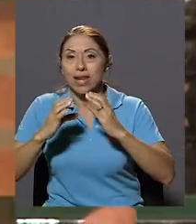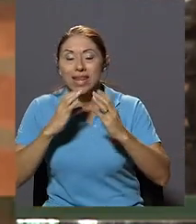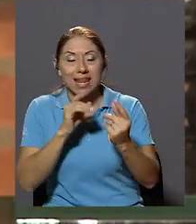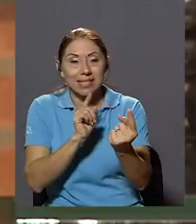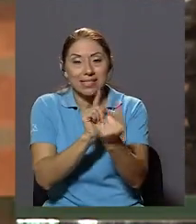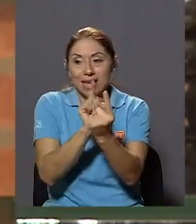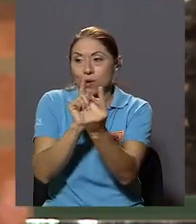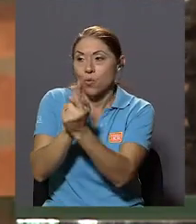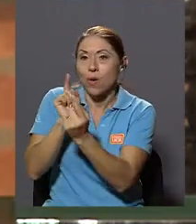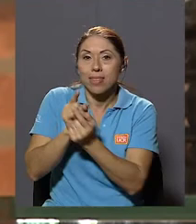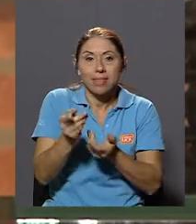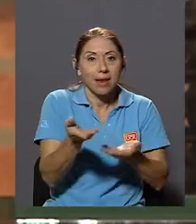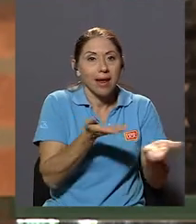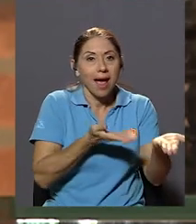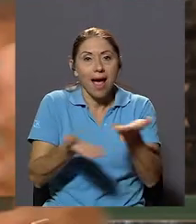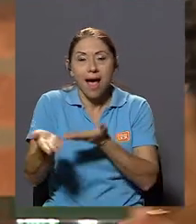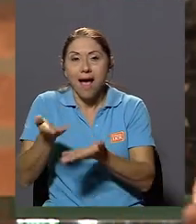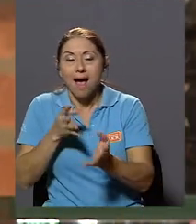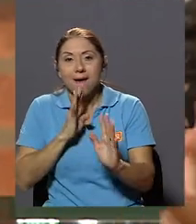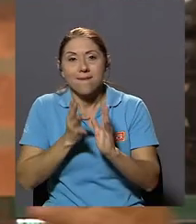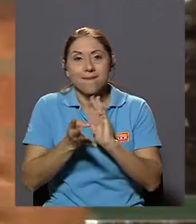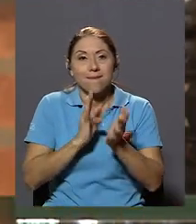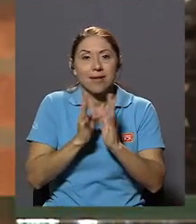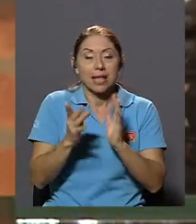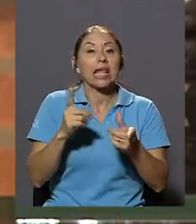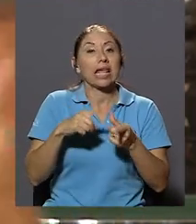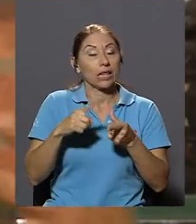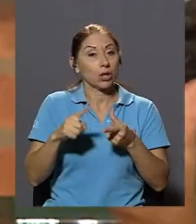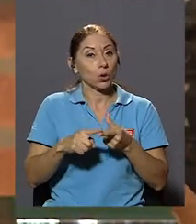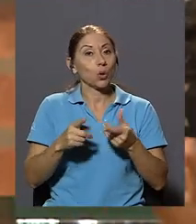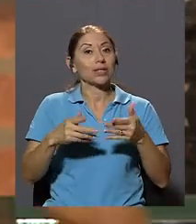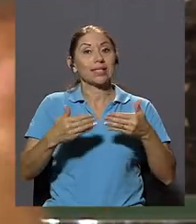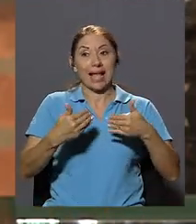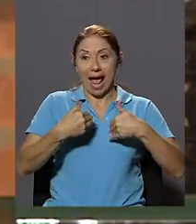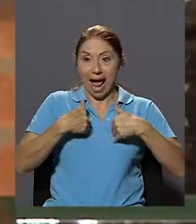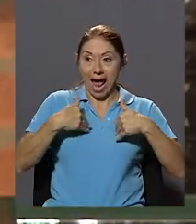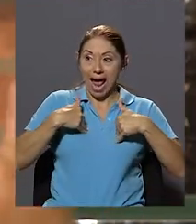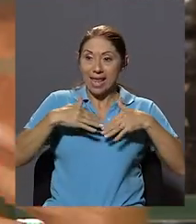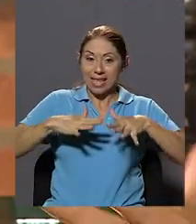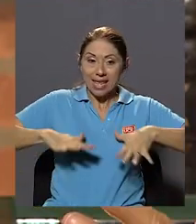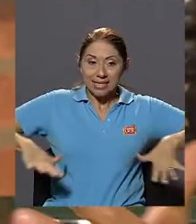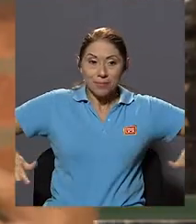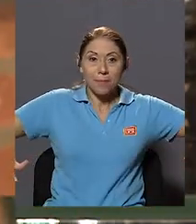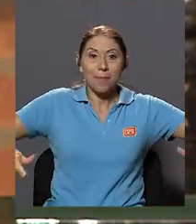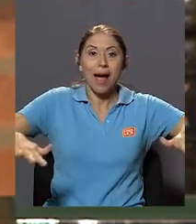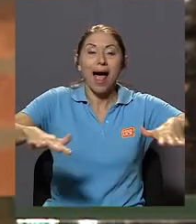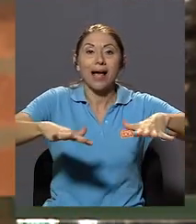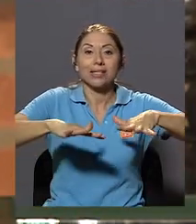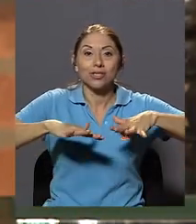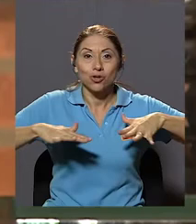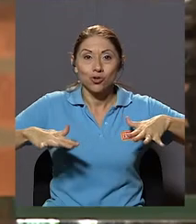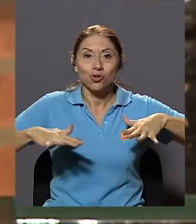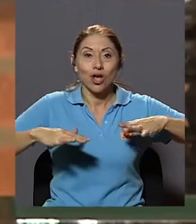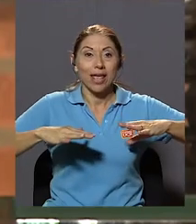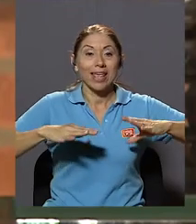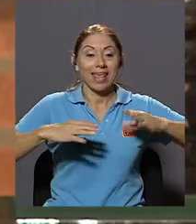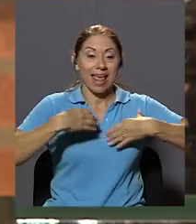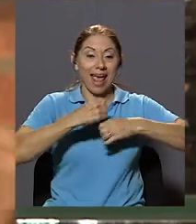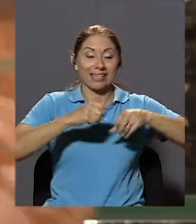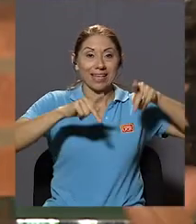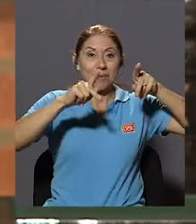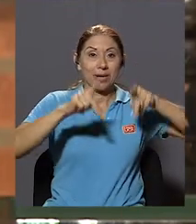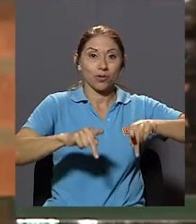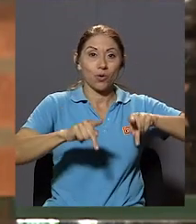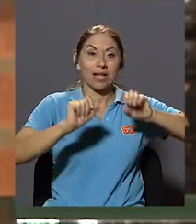Personas Se Encuentren Entonces Hay Espacios Comunicantes Entre Las Personas